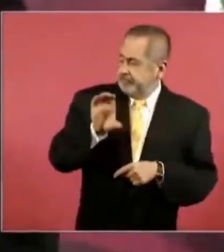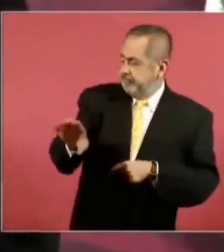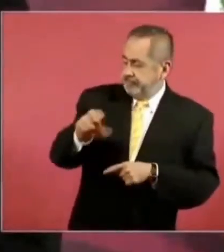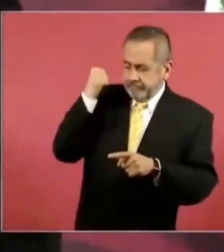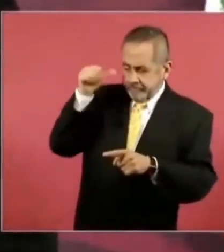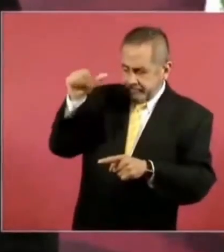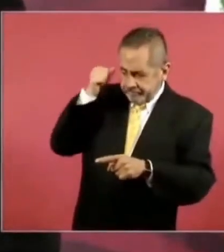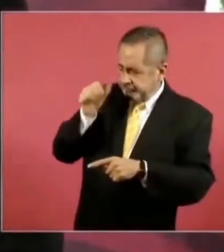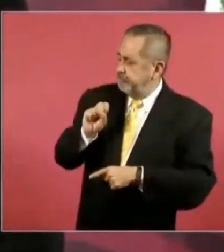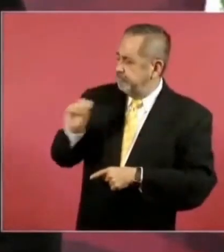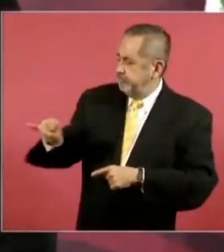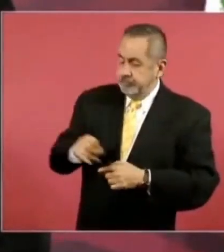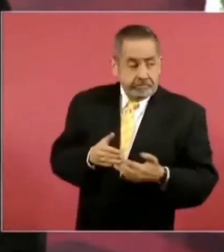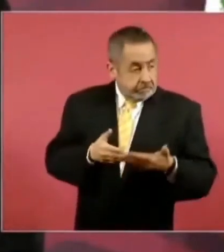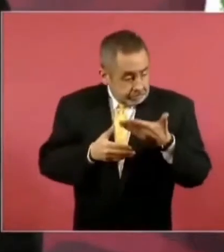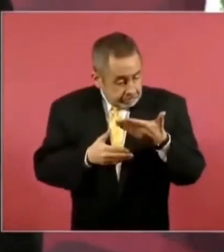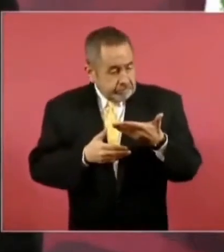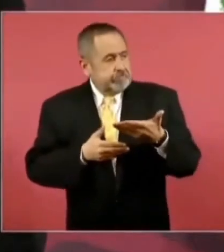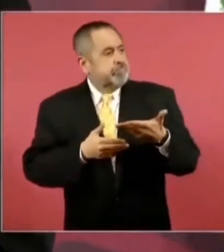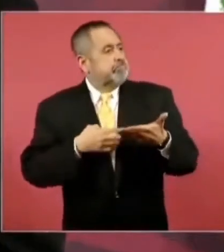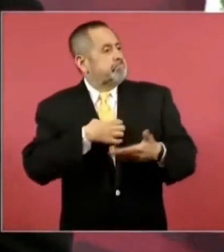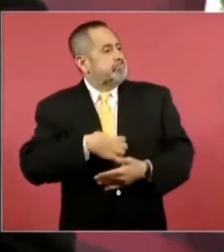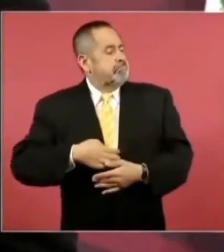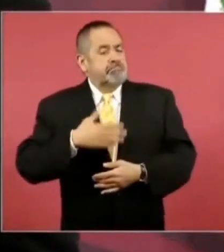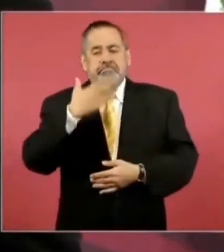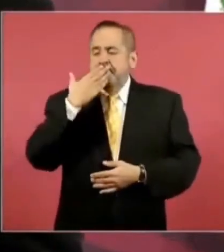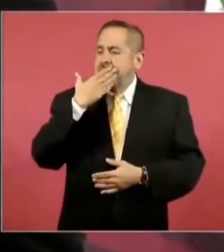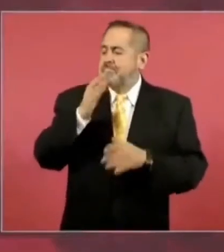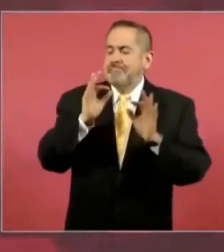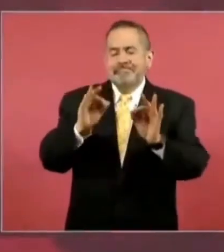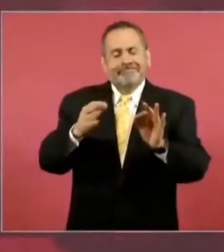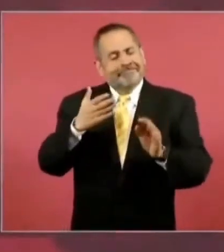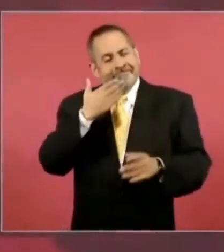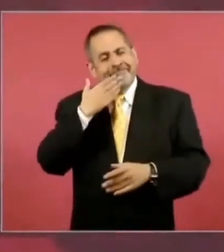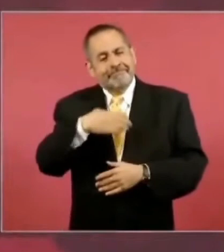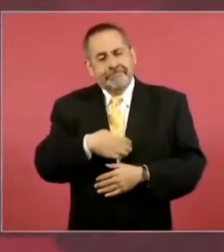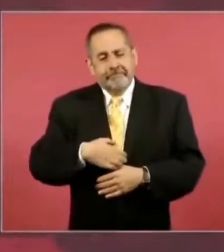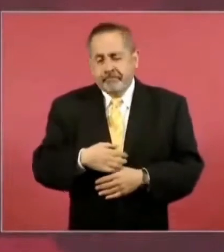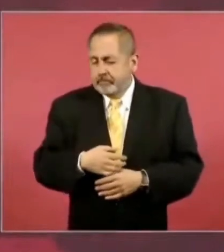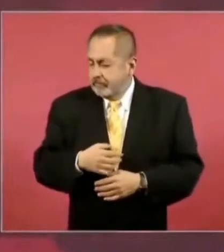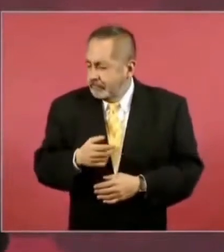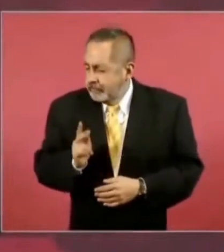Lo celebré. Pero no sé si